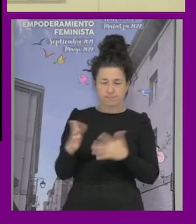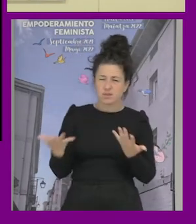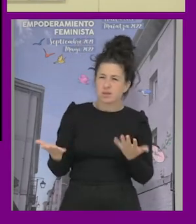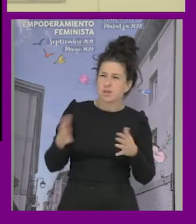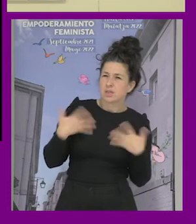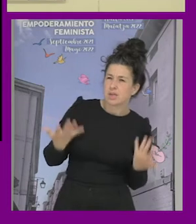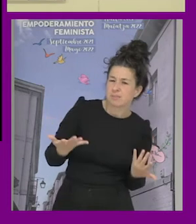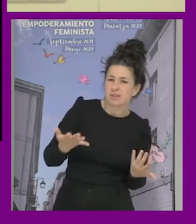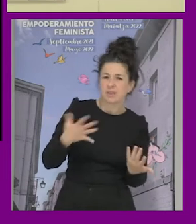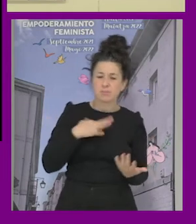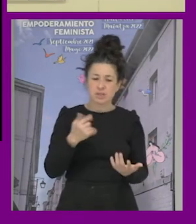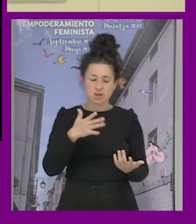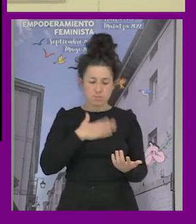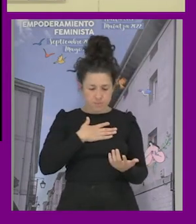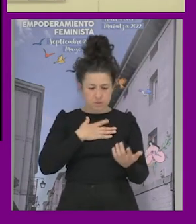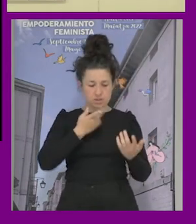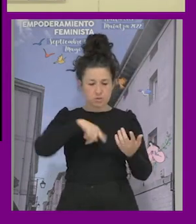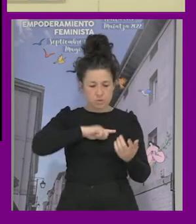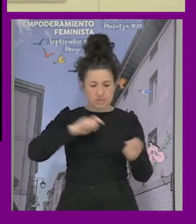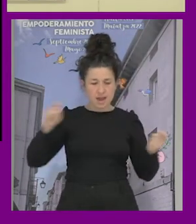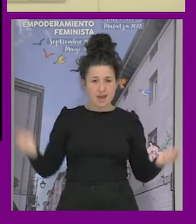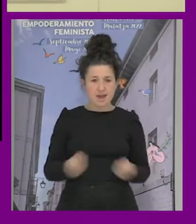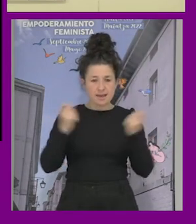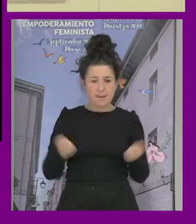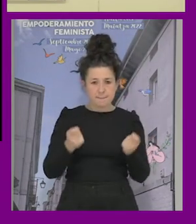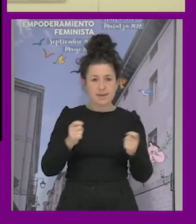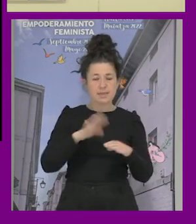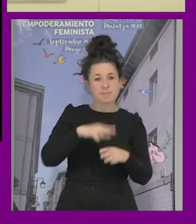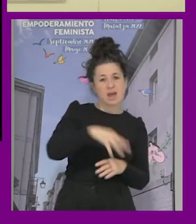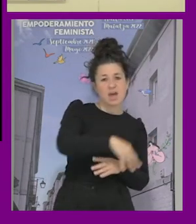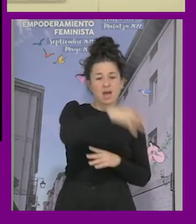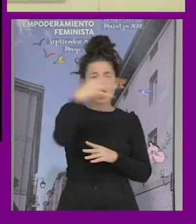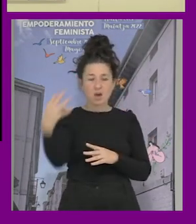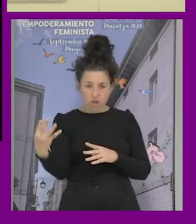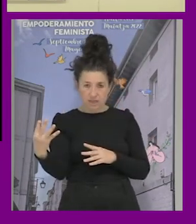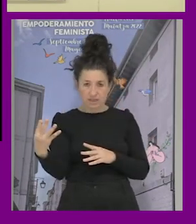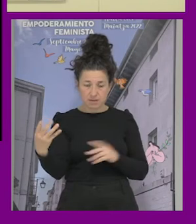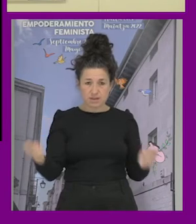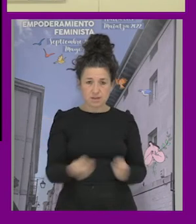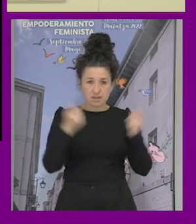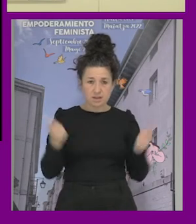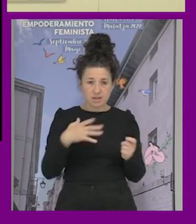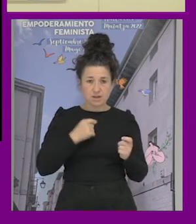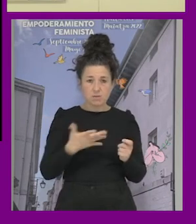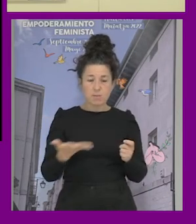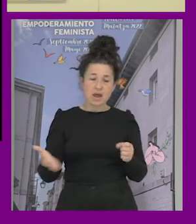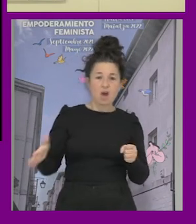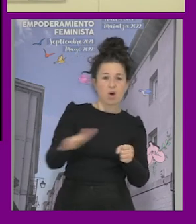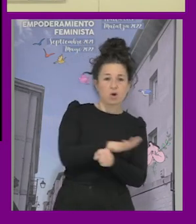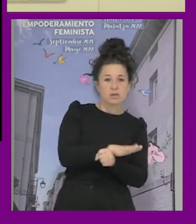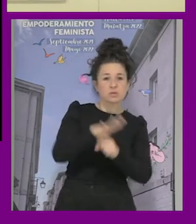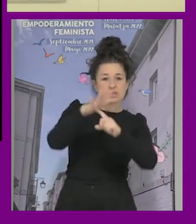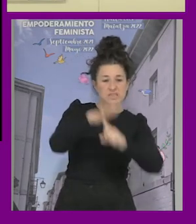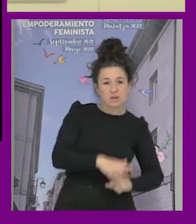ser que nuestra campaña para promover el LGTBI sirviera de cobertura para tapar la discriminación racista que se